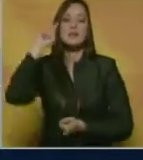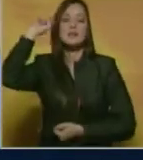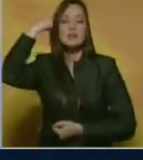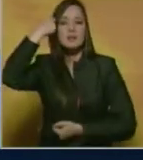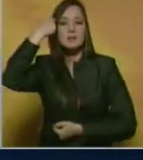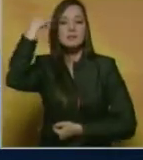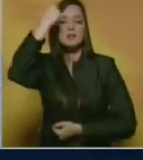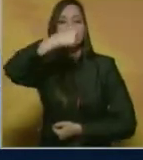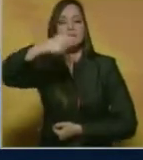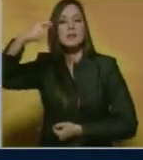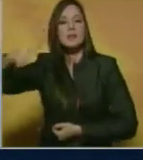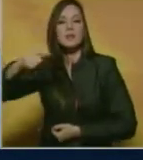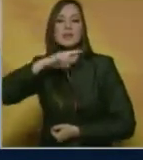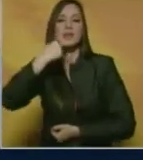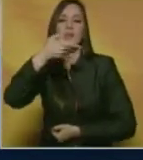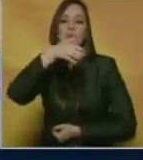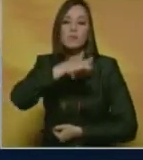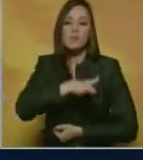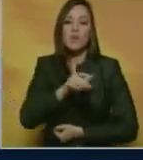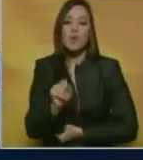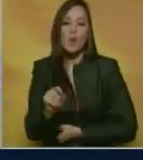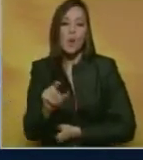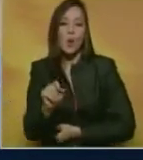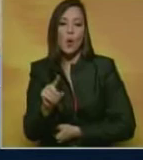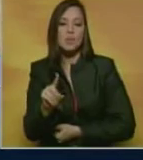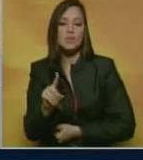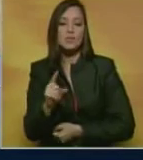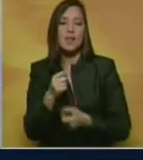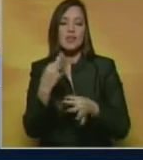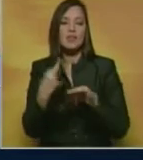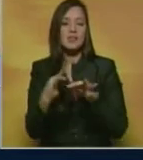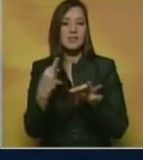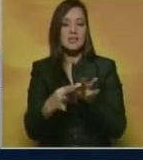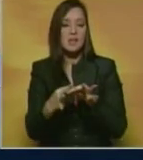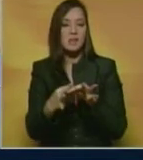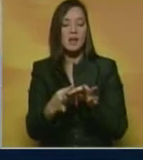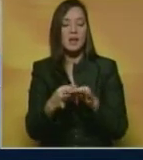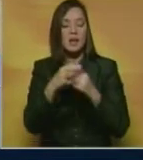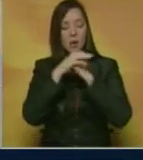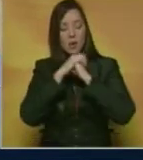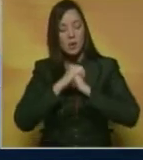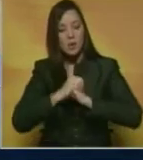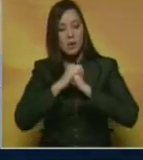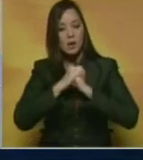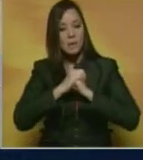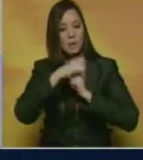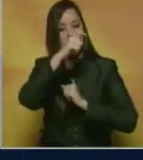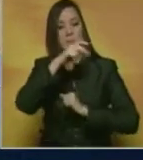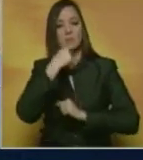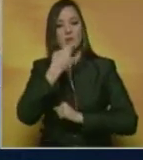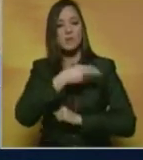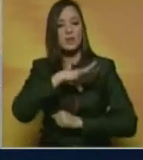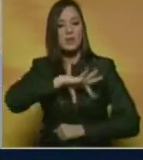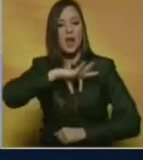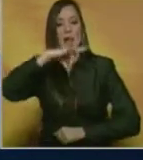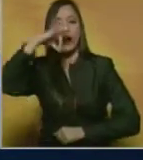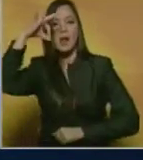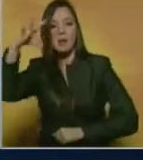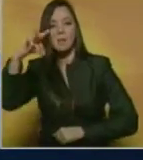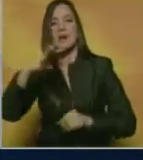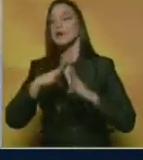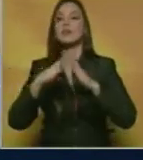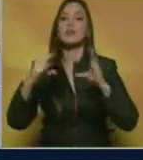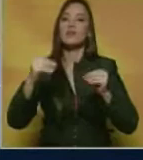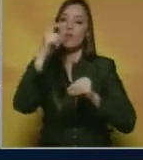víctimas de los atentados del 11 de septiembre oramos de que sus almas y las almas de todos los